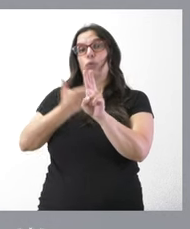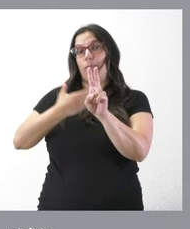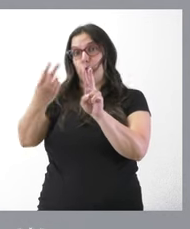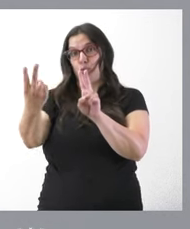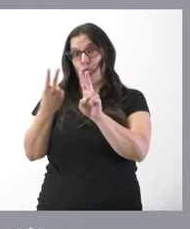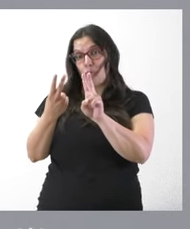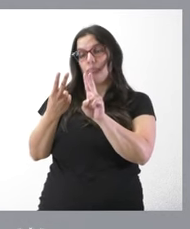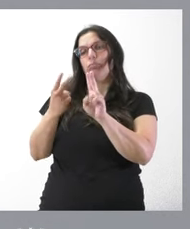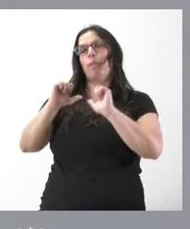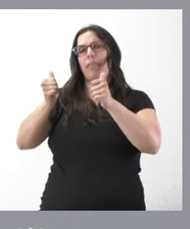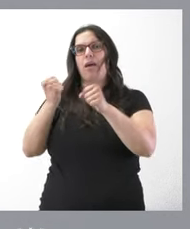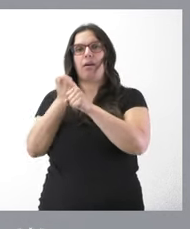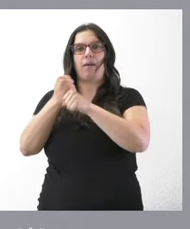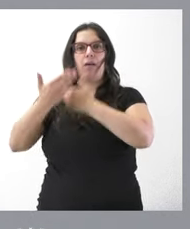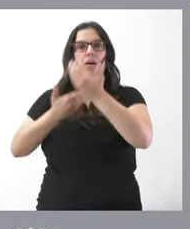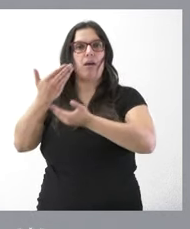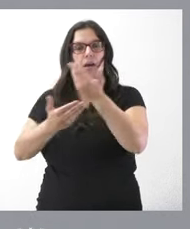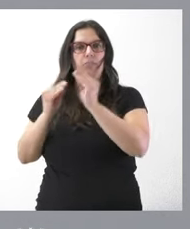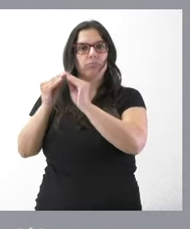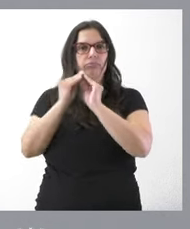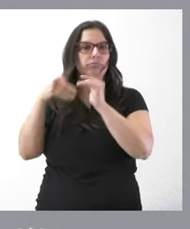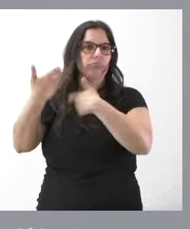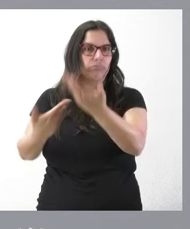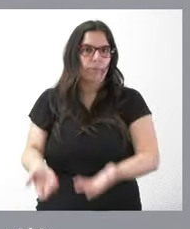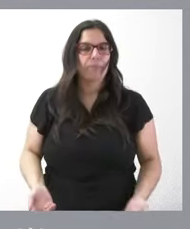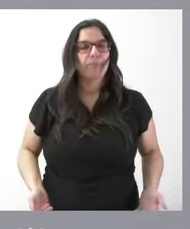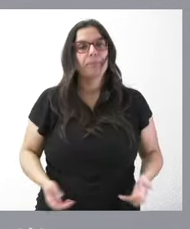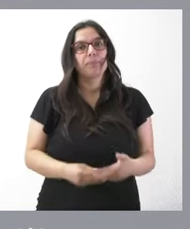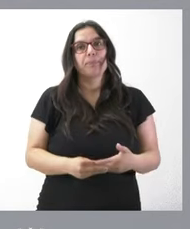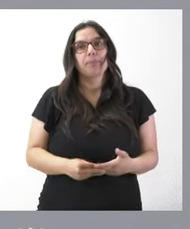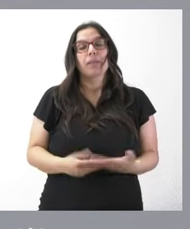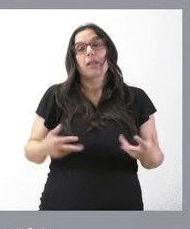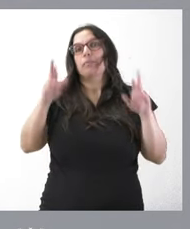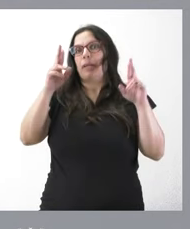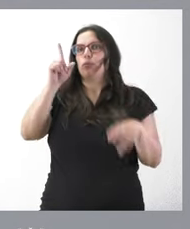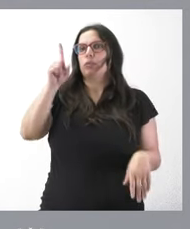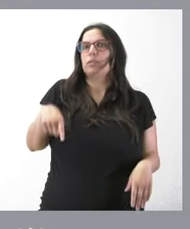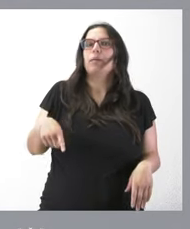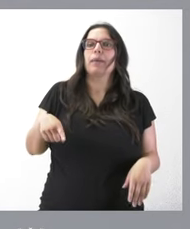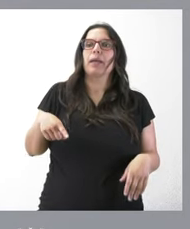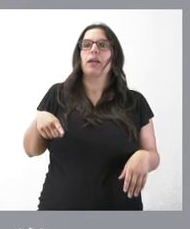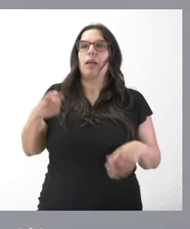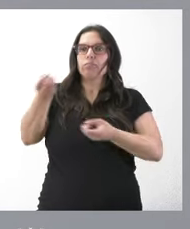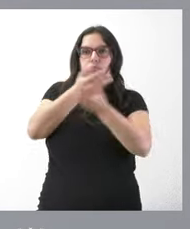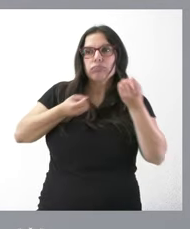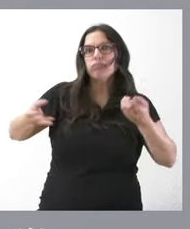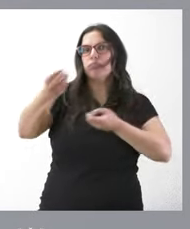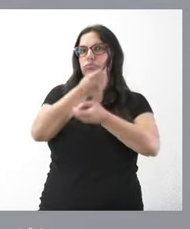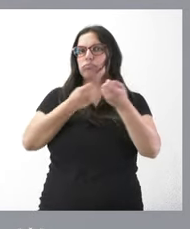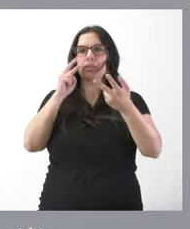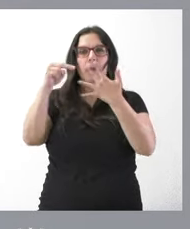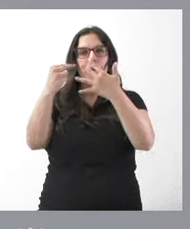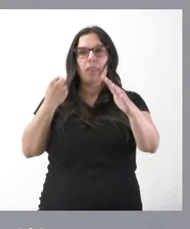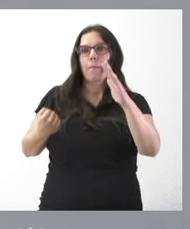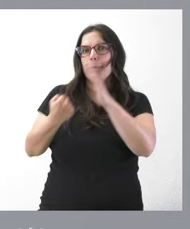Soria pues el grupo de trabajo comenzará a funcionar y deseamos también pues que circule la información con la máxima transparencia